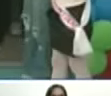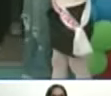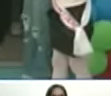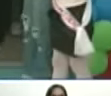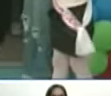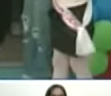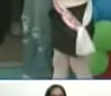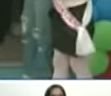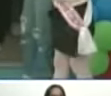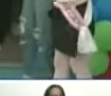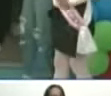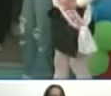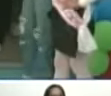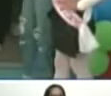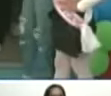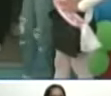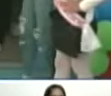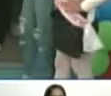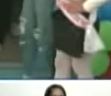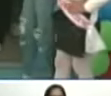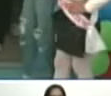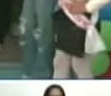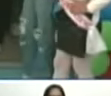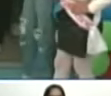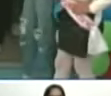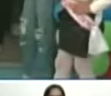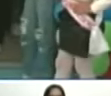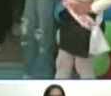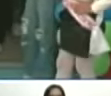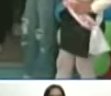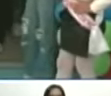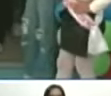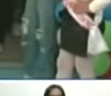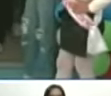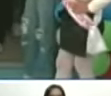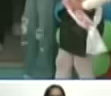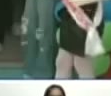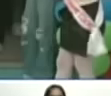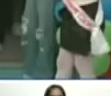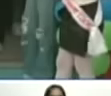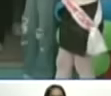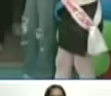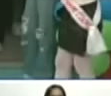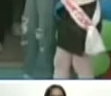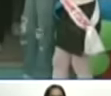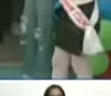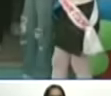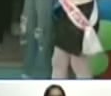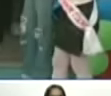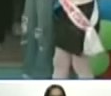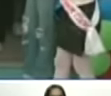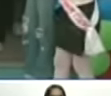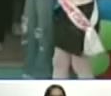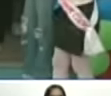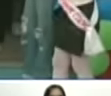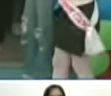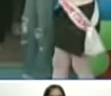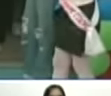de Turmerito Tricolor está con Blanca Rondón jefa de la comunidad del urbanismo